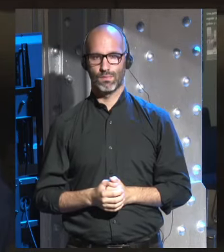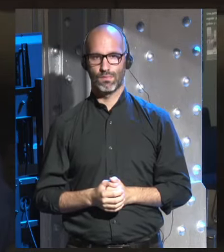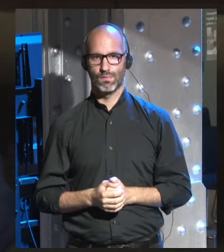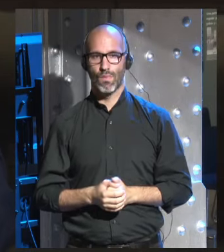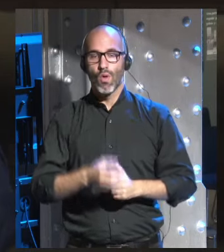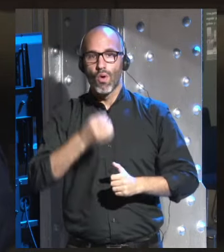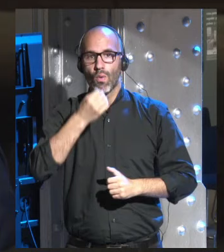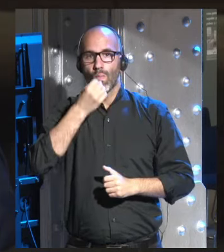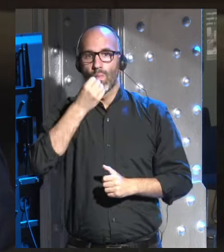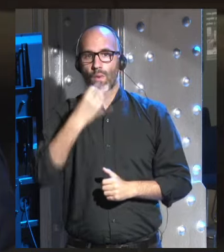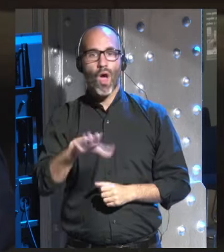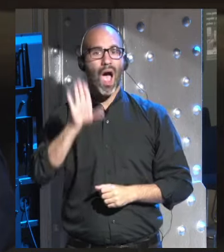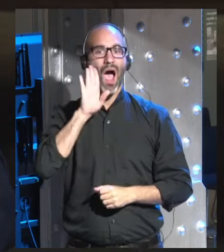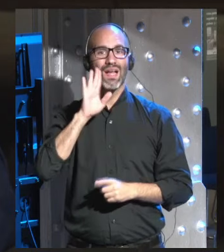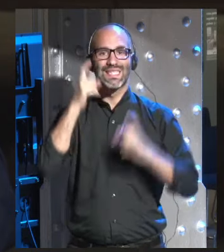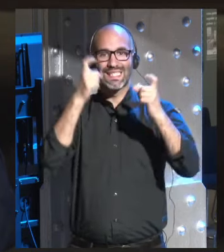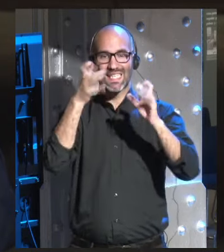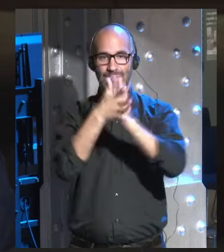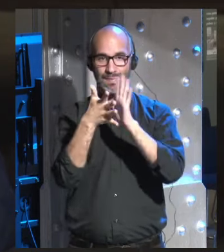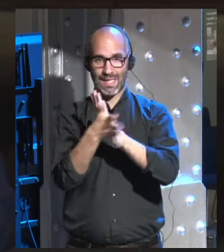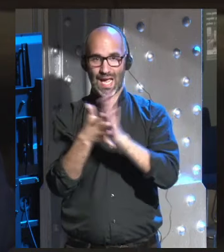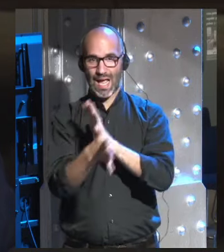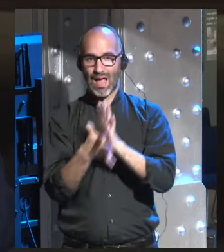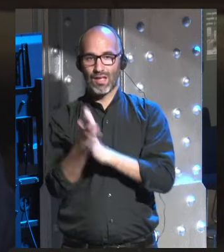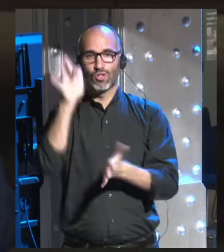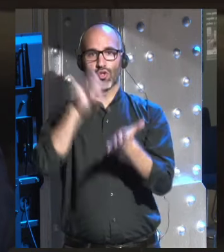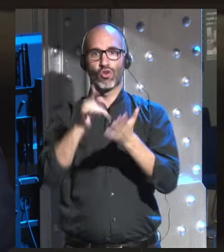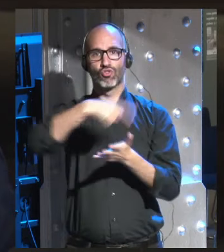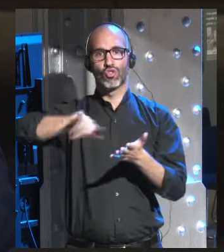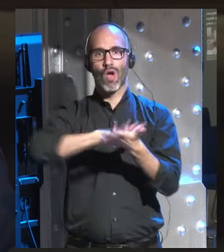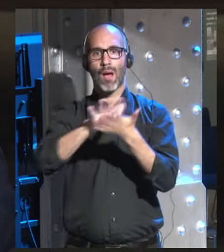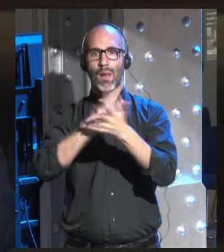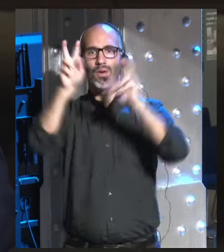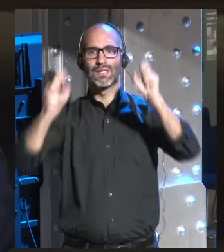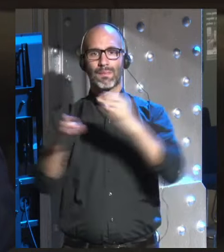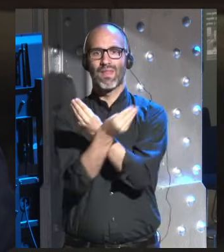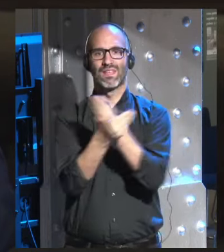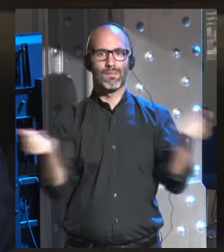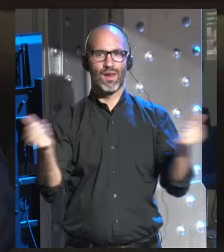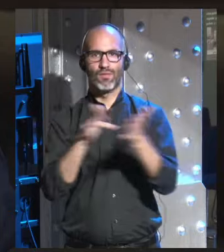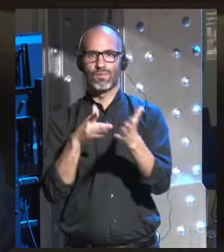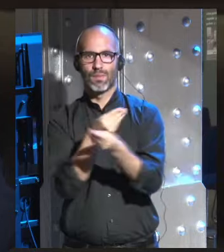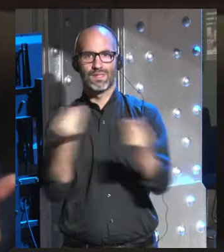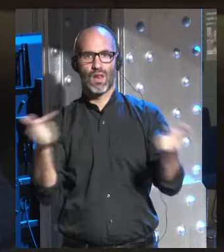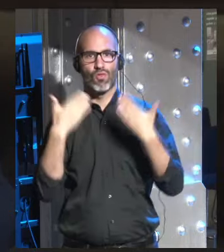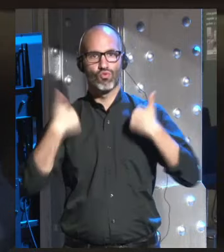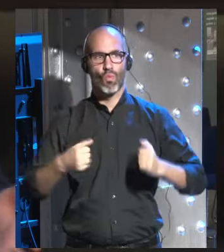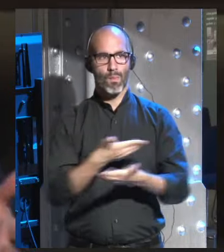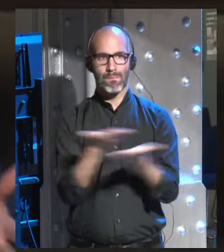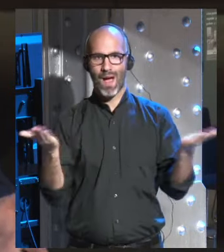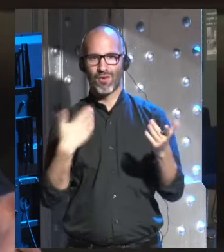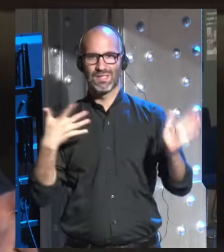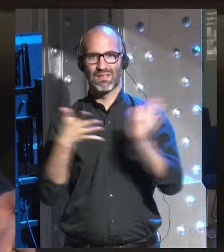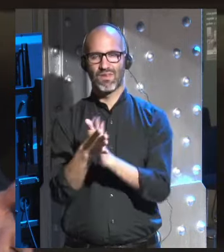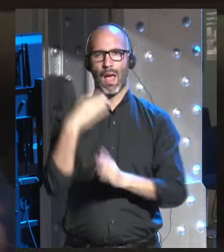bueno como intenté explicar cuando hablábamos de la desaparición de la posible desaparición de los Homo Sapiens no deberíamos